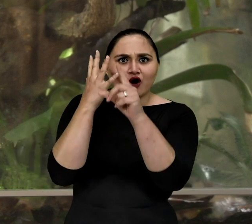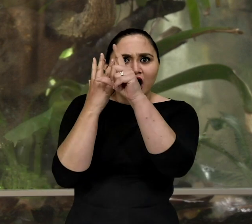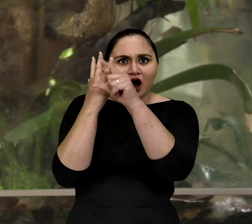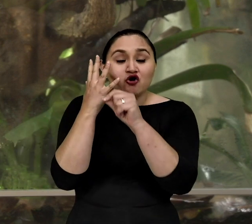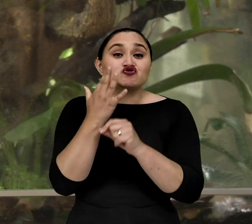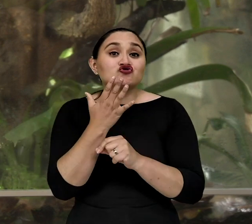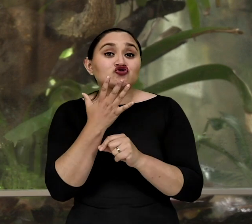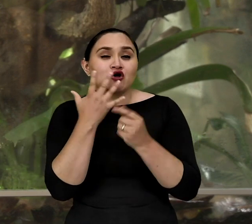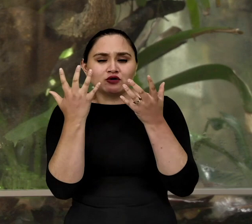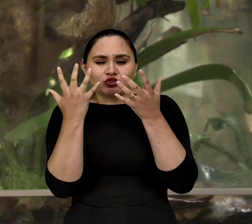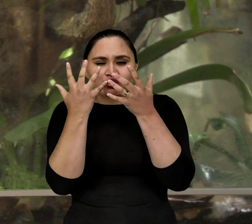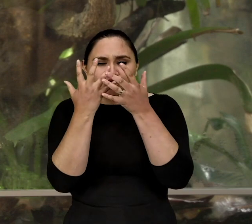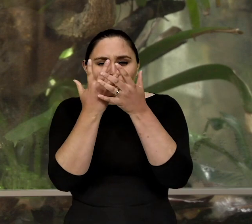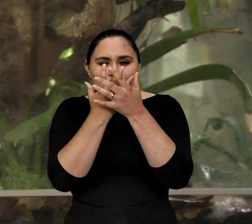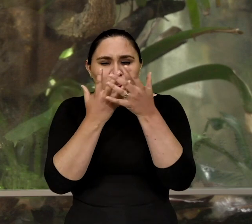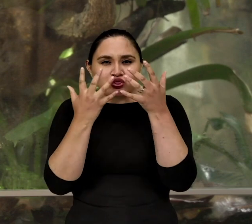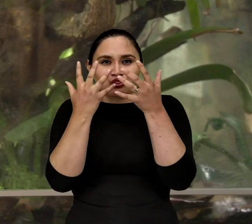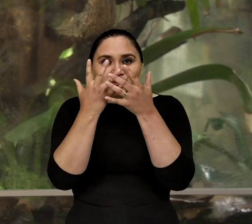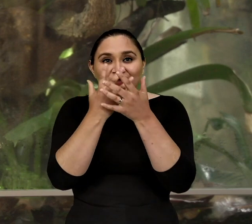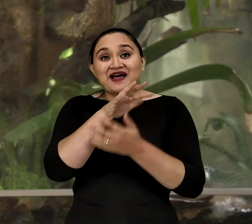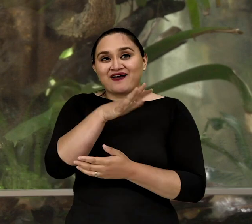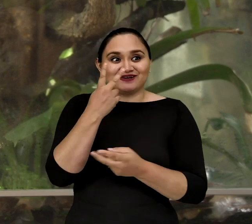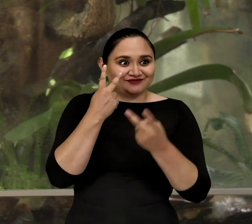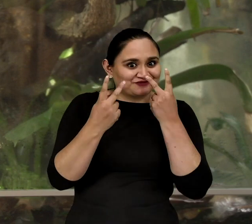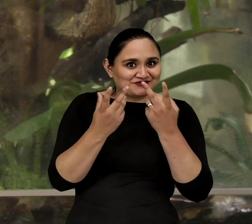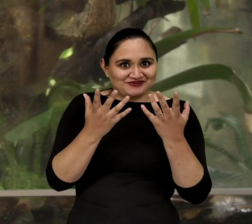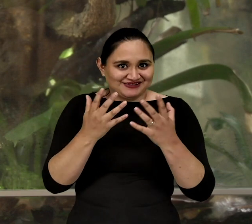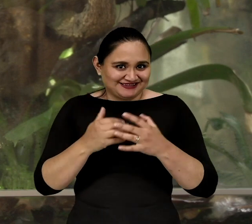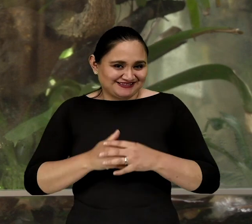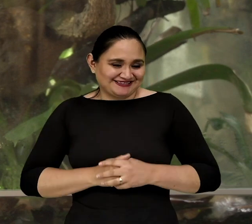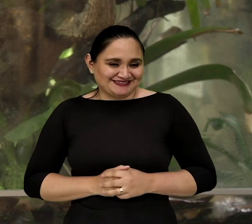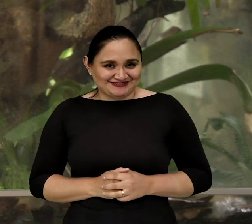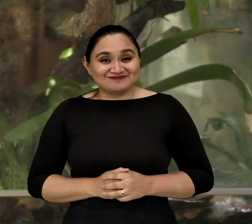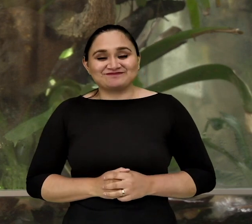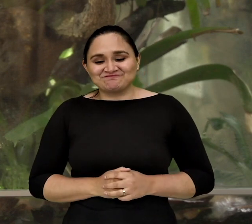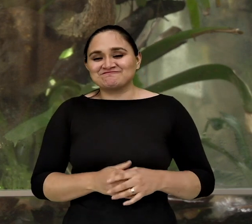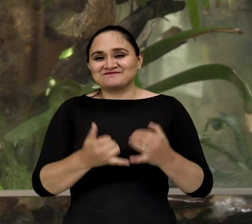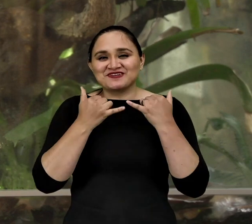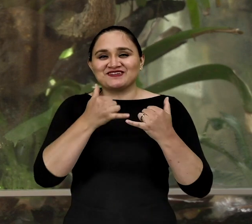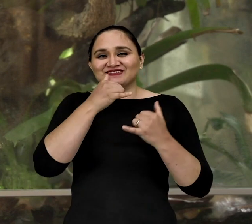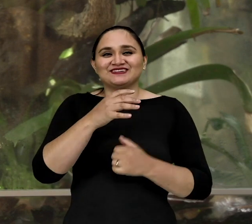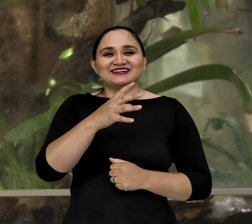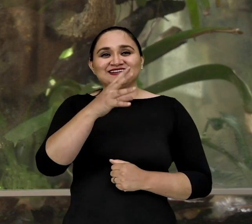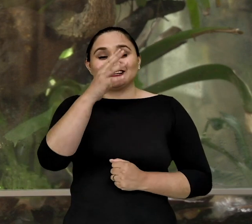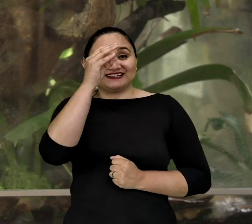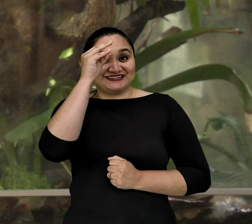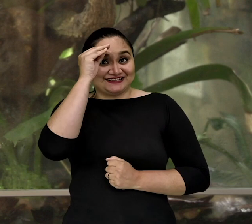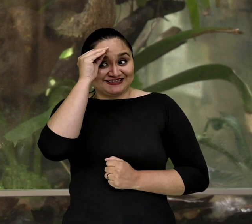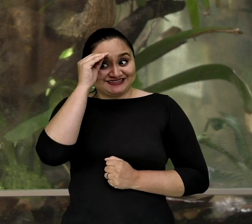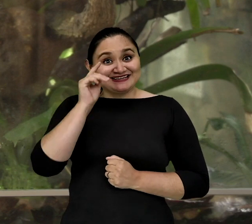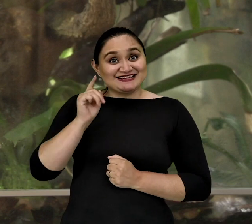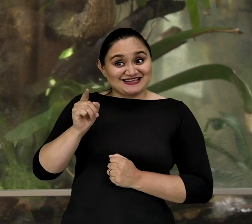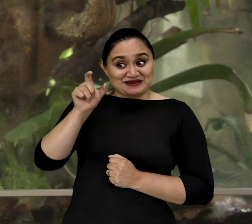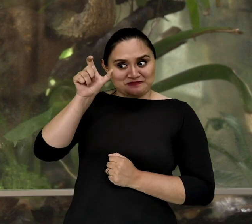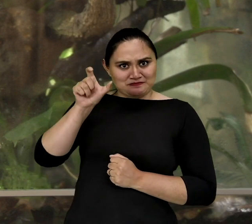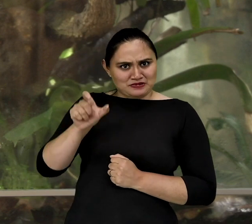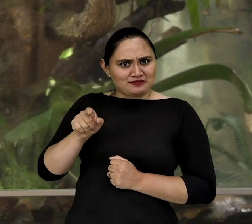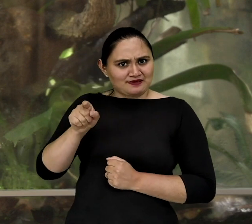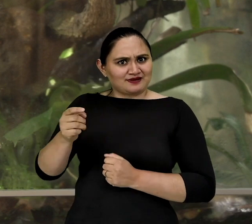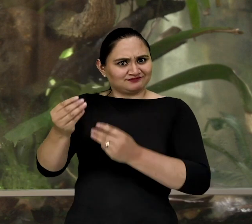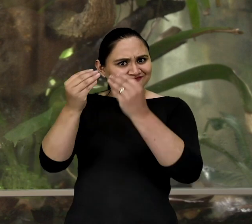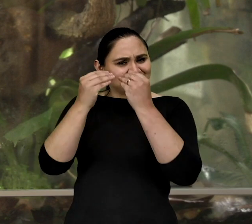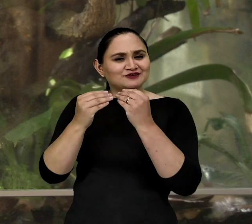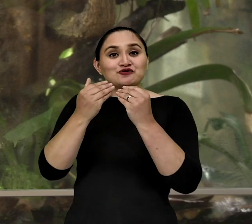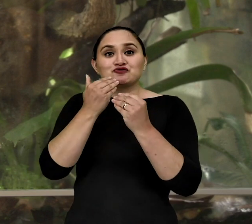hojas Por eso a veces no los vemos Bueno, ahora prestemos atención a alguien que nos